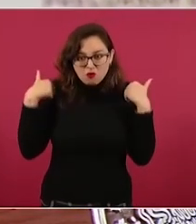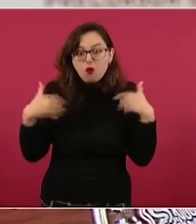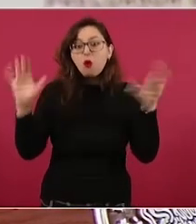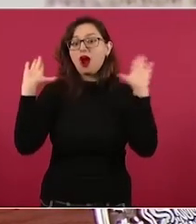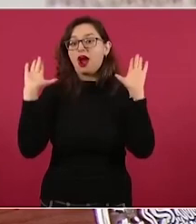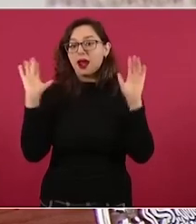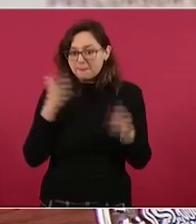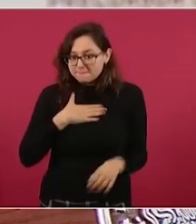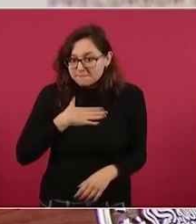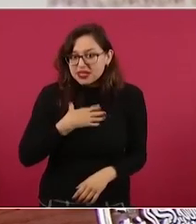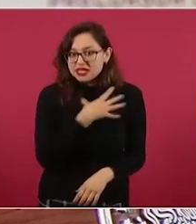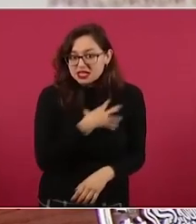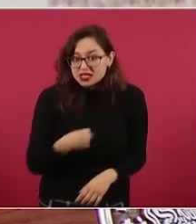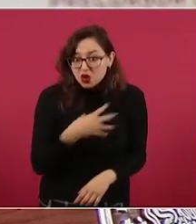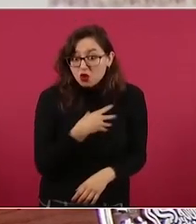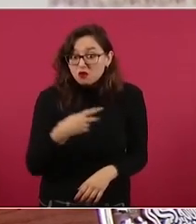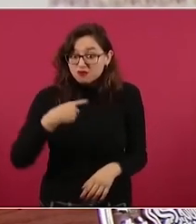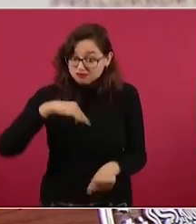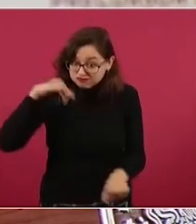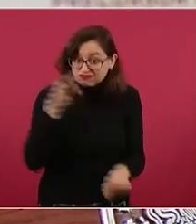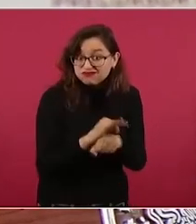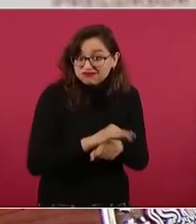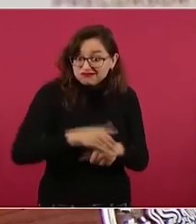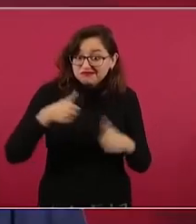no se protege a nadie